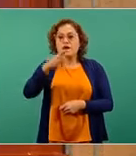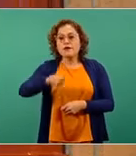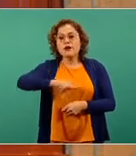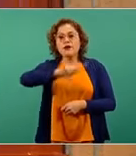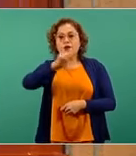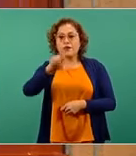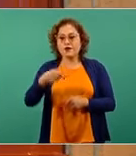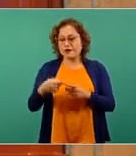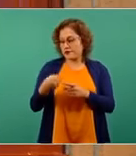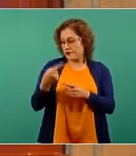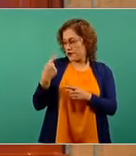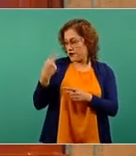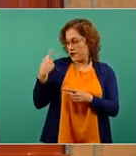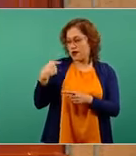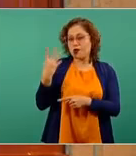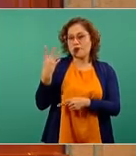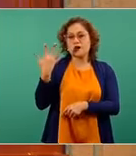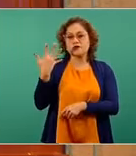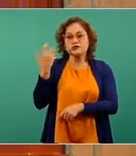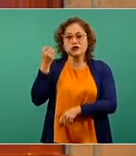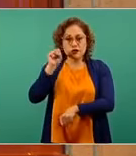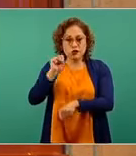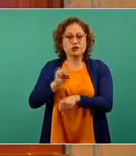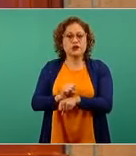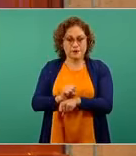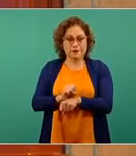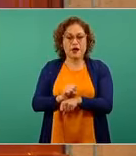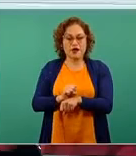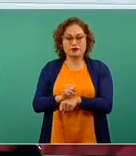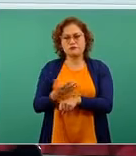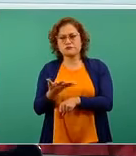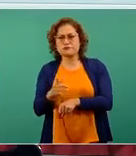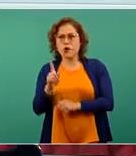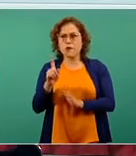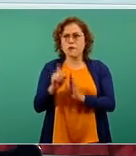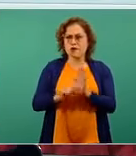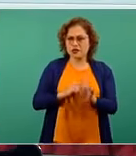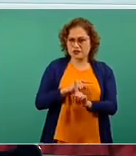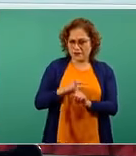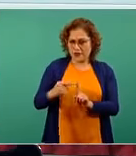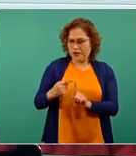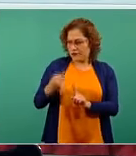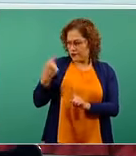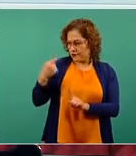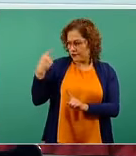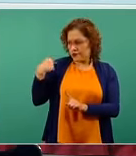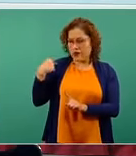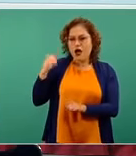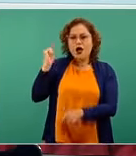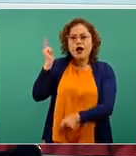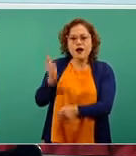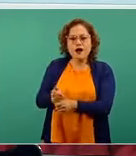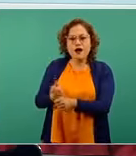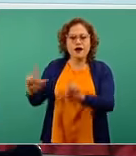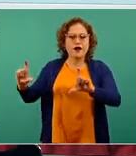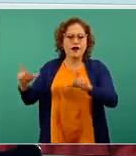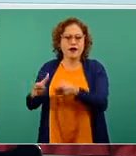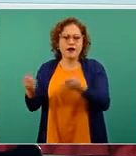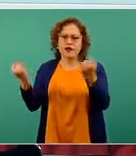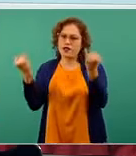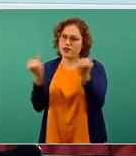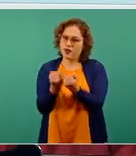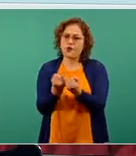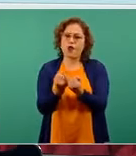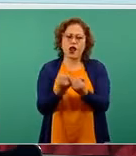prácticamente 4, 5 semanas, es decir, más o menos hace un mes, mes y medio, en donde entonces también inició un descenso de las